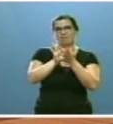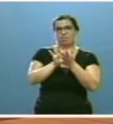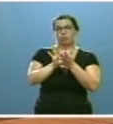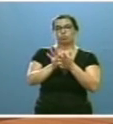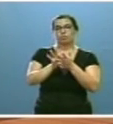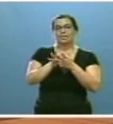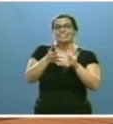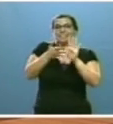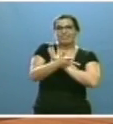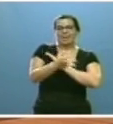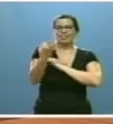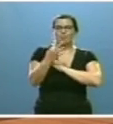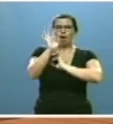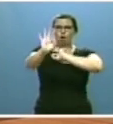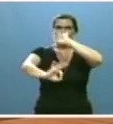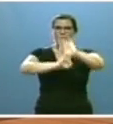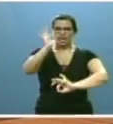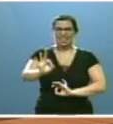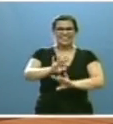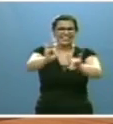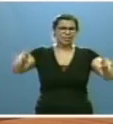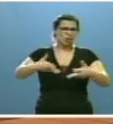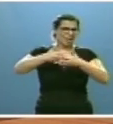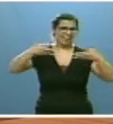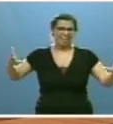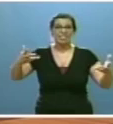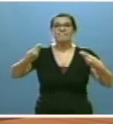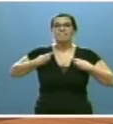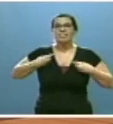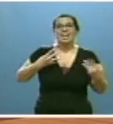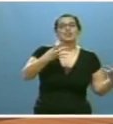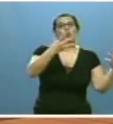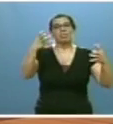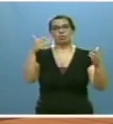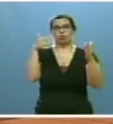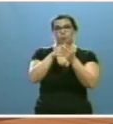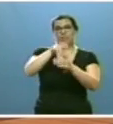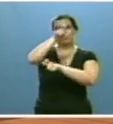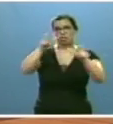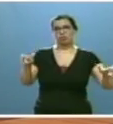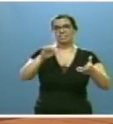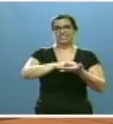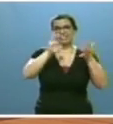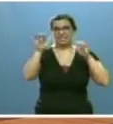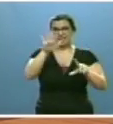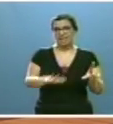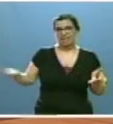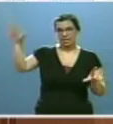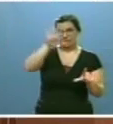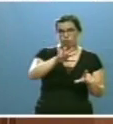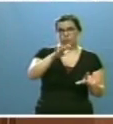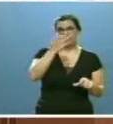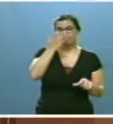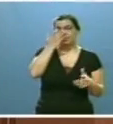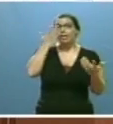ordenar el amplísimo territorio en el que viven 900.000 castellanos y leoneses, delimitando para ello